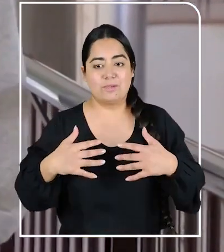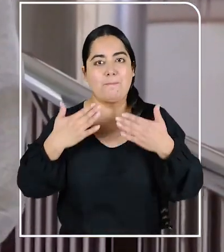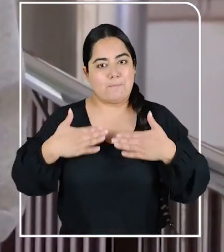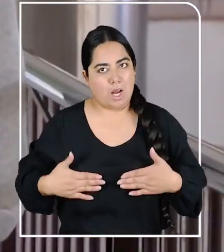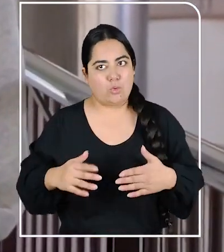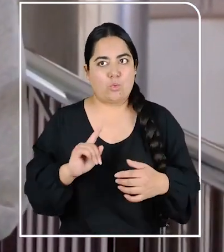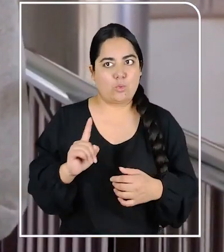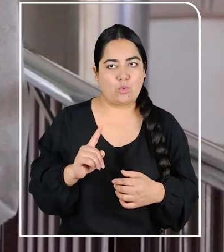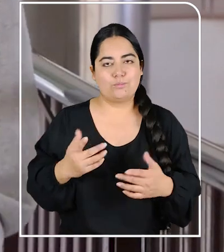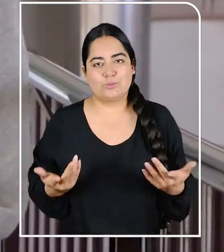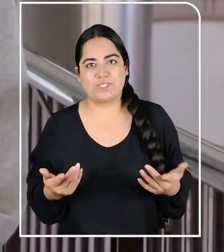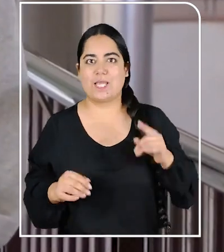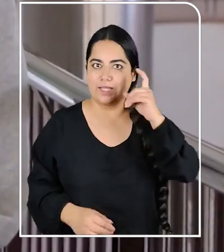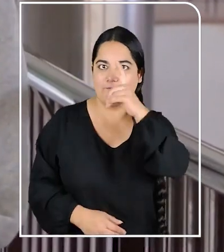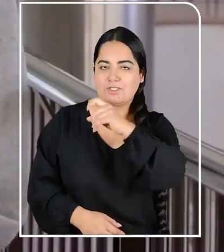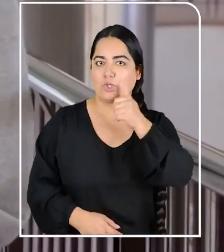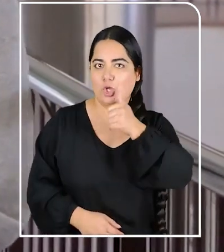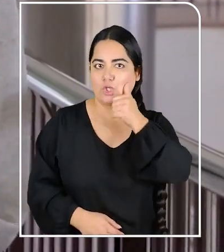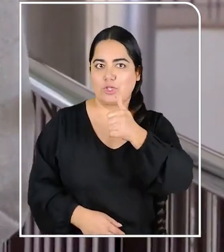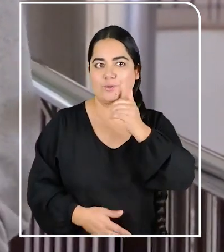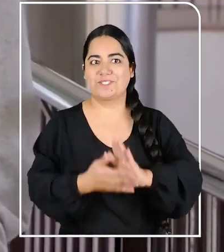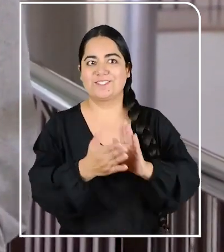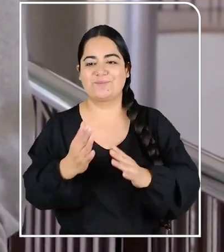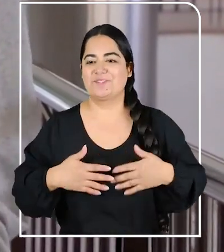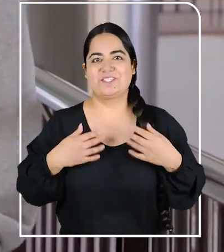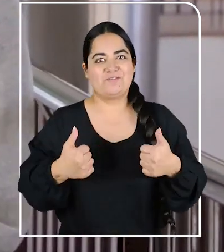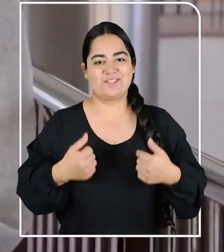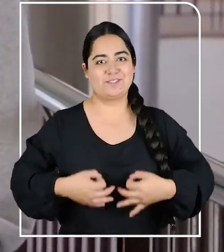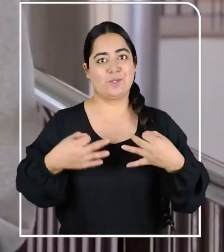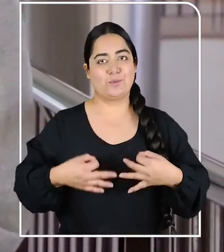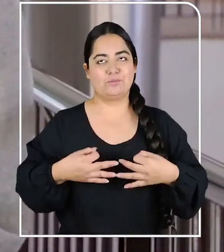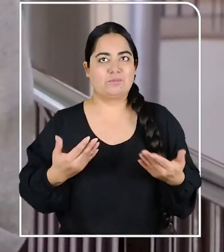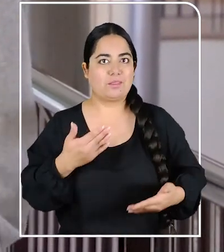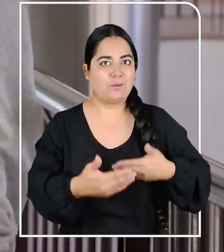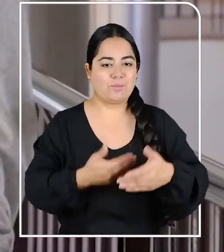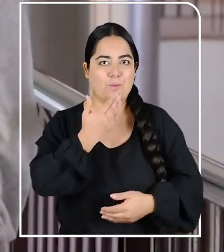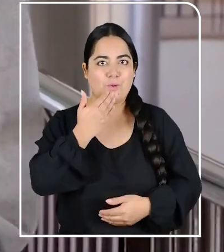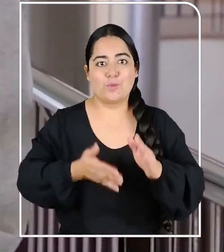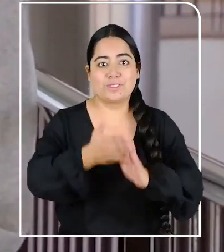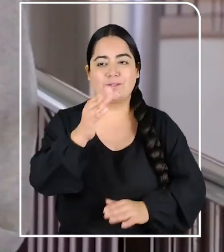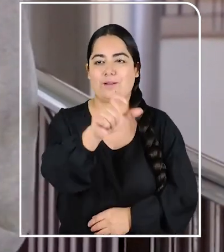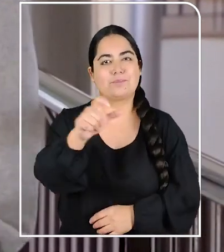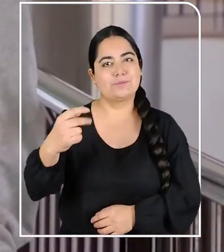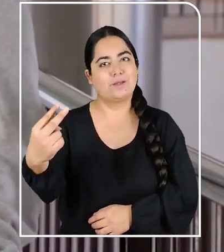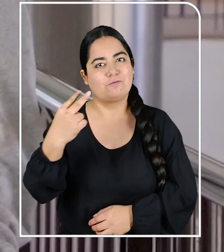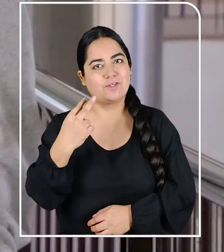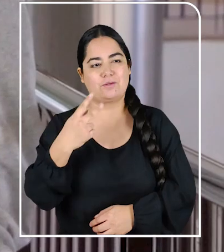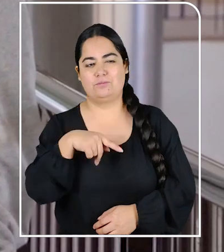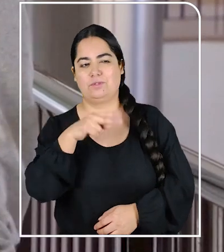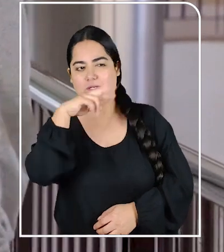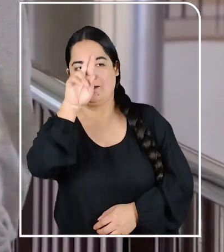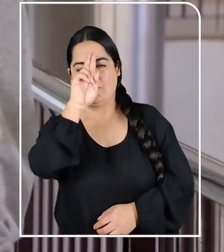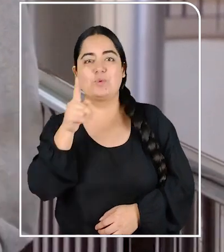plano o no me veo plano. Es difícil salir como el día a día sintiéndose bien, así seguro, si al final uno igual sale y la gente te